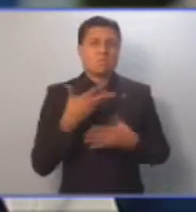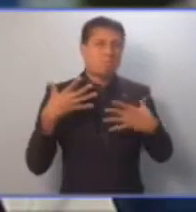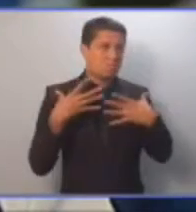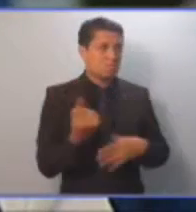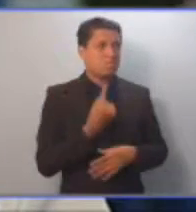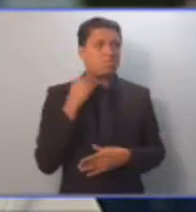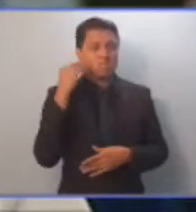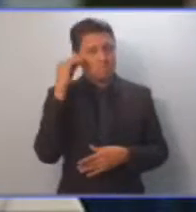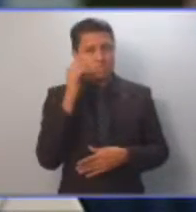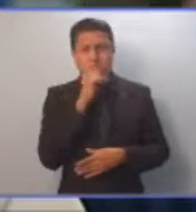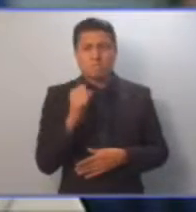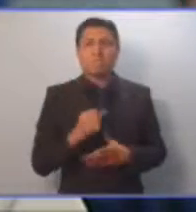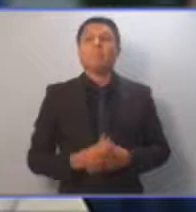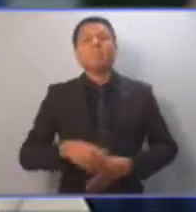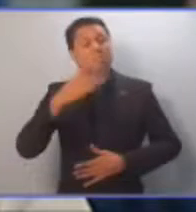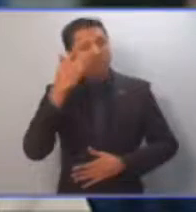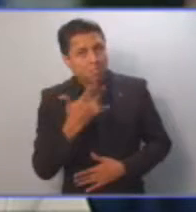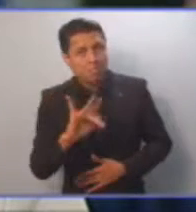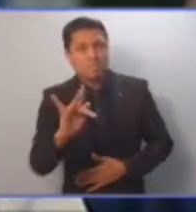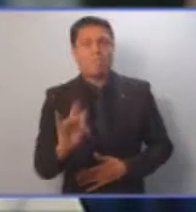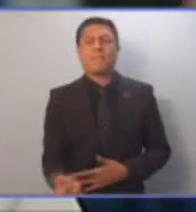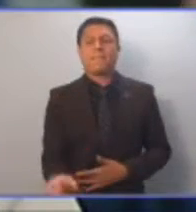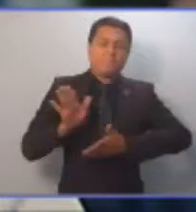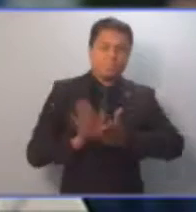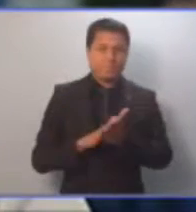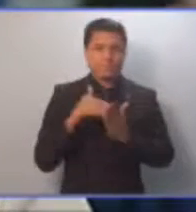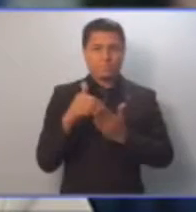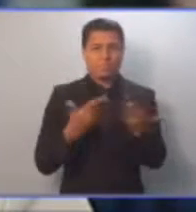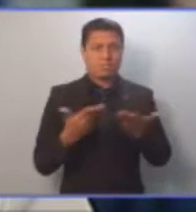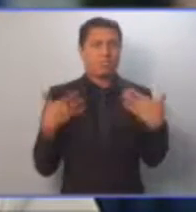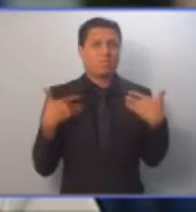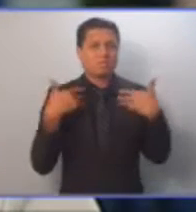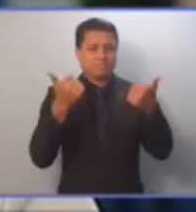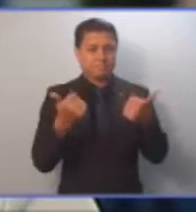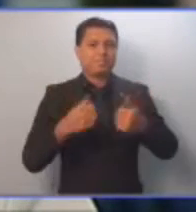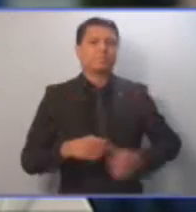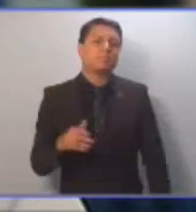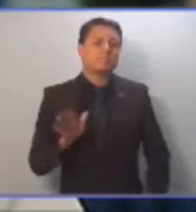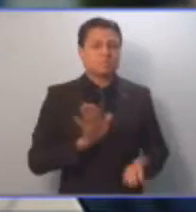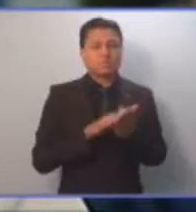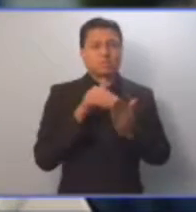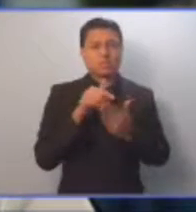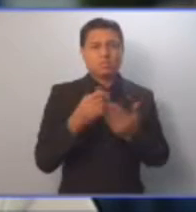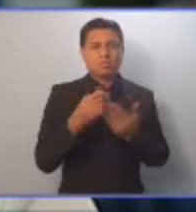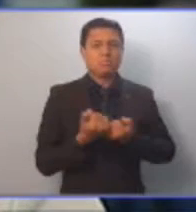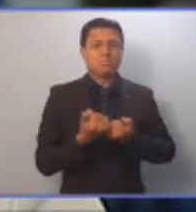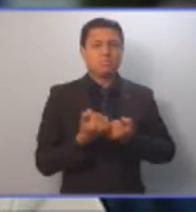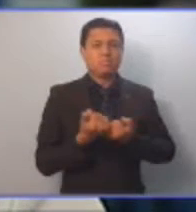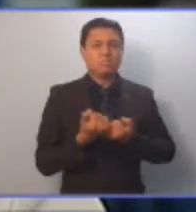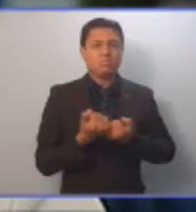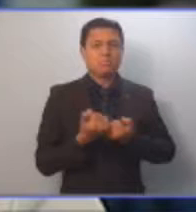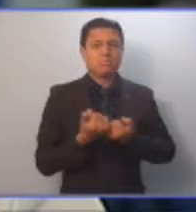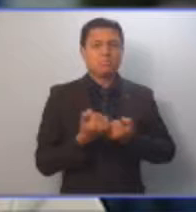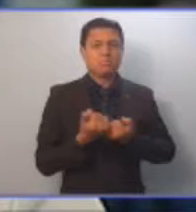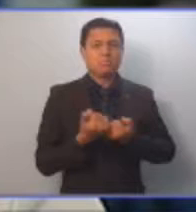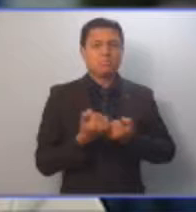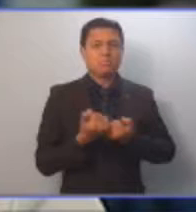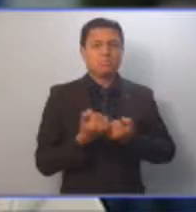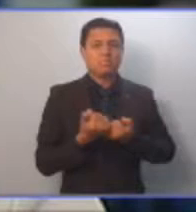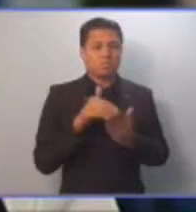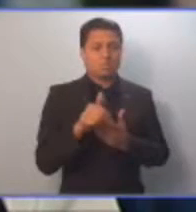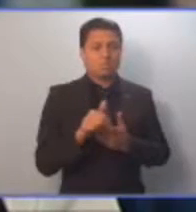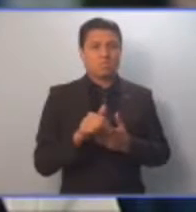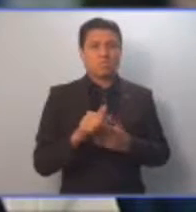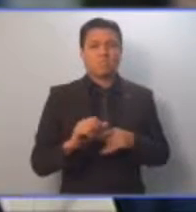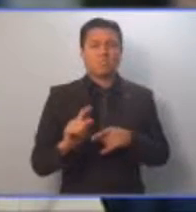adultos mayores, como por ejemplo el Programa de Atención de Salud, el Programa de Apoyo Alimenticio, el Programa de